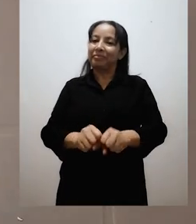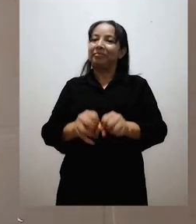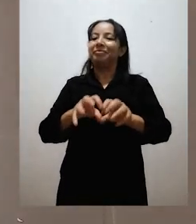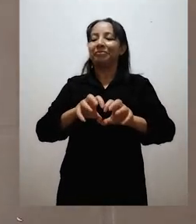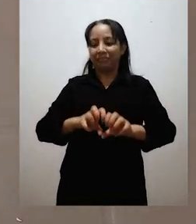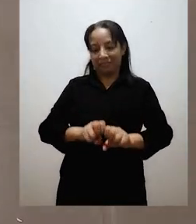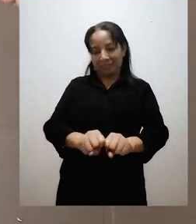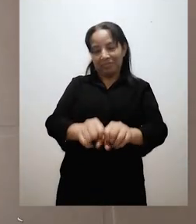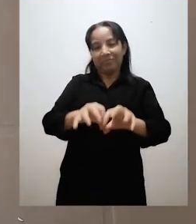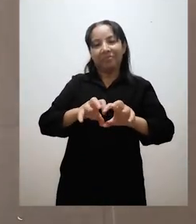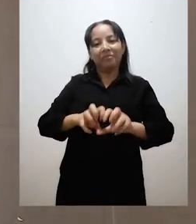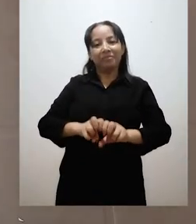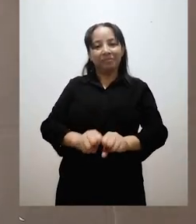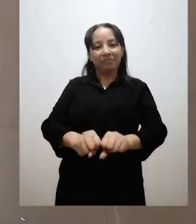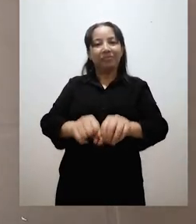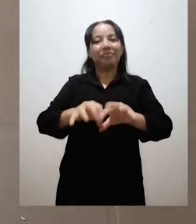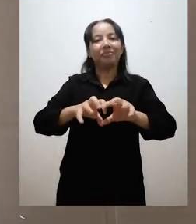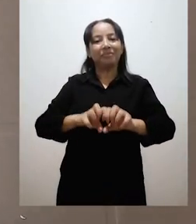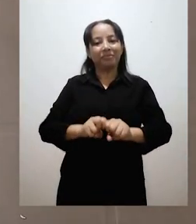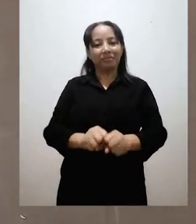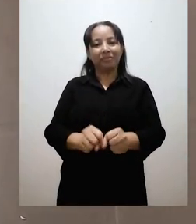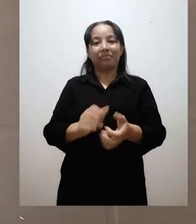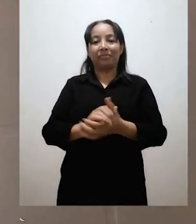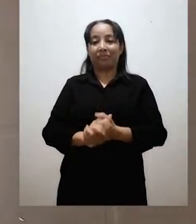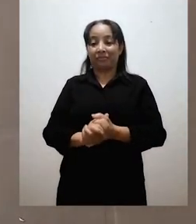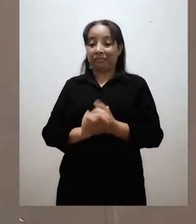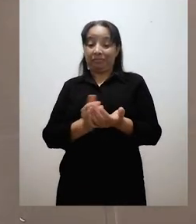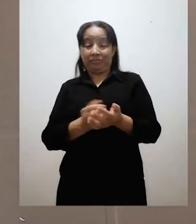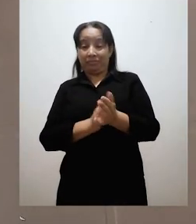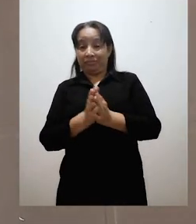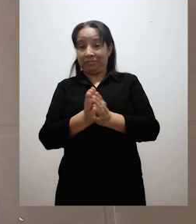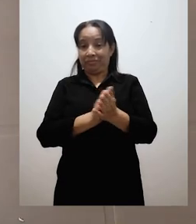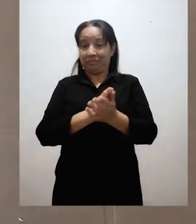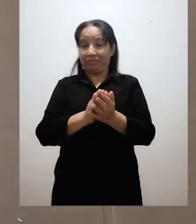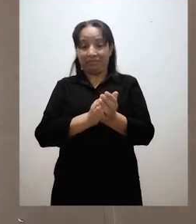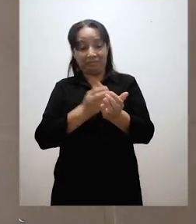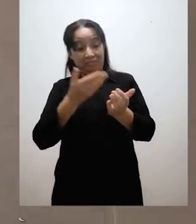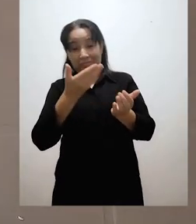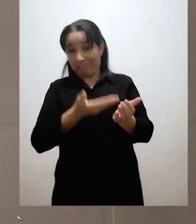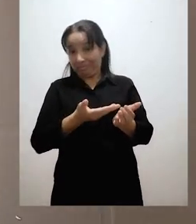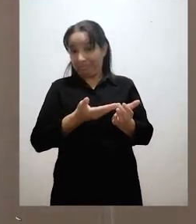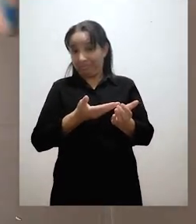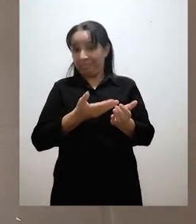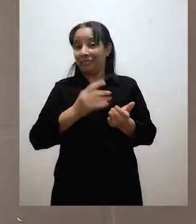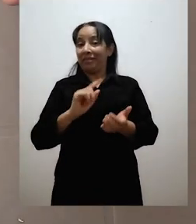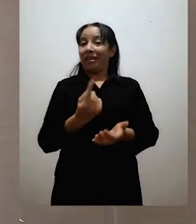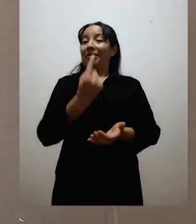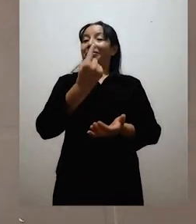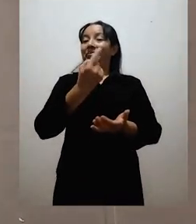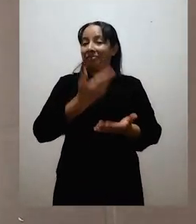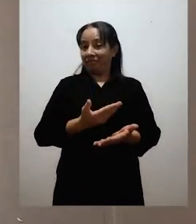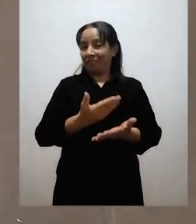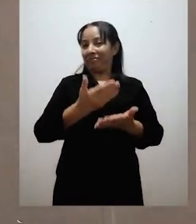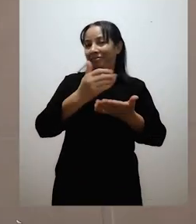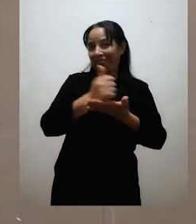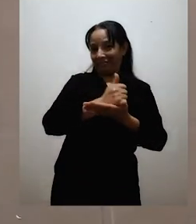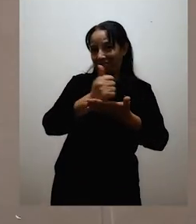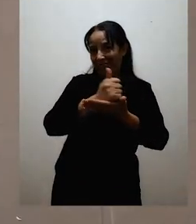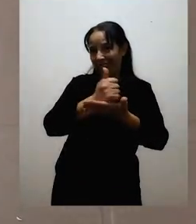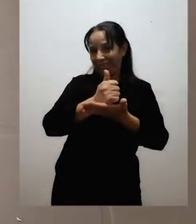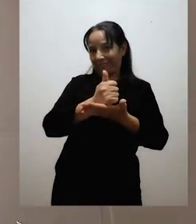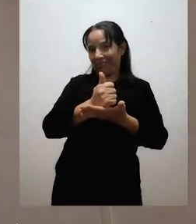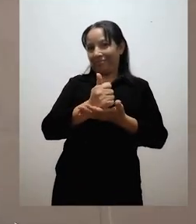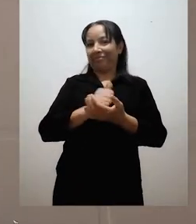Ya tenemos nuestra primera plastilina que es de color azul. Y si nos